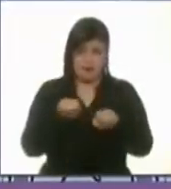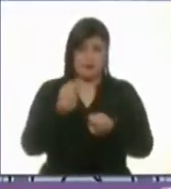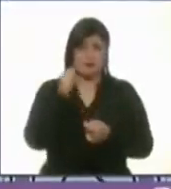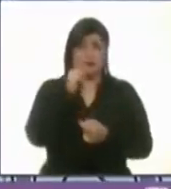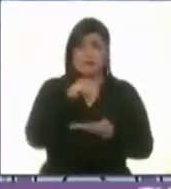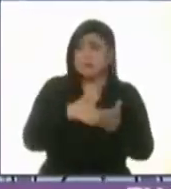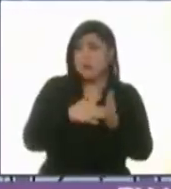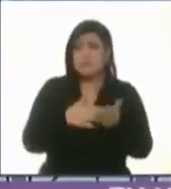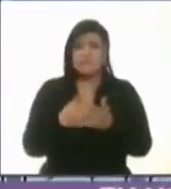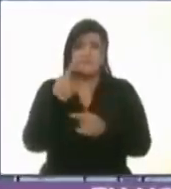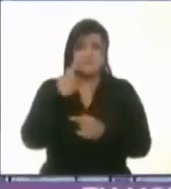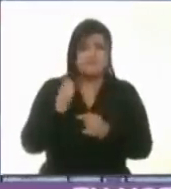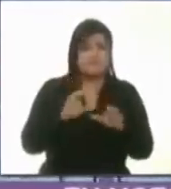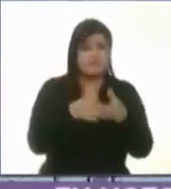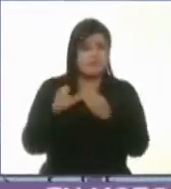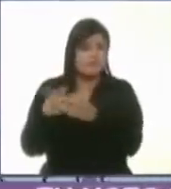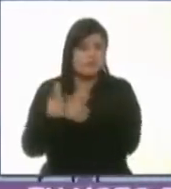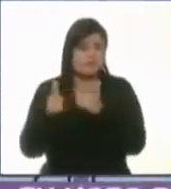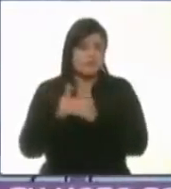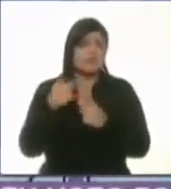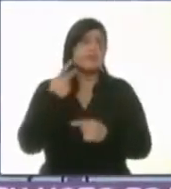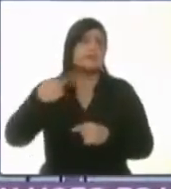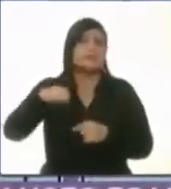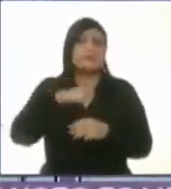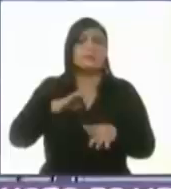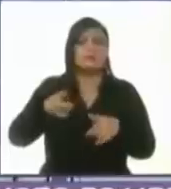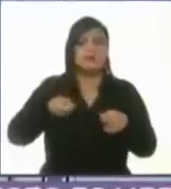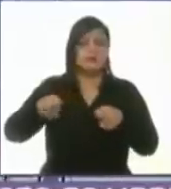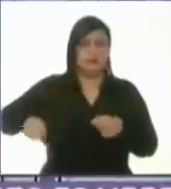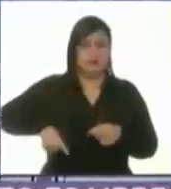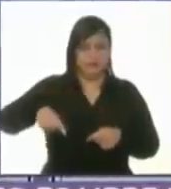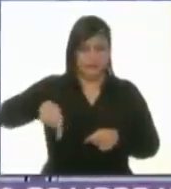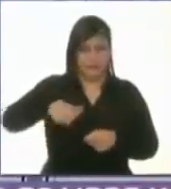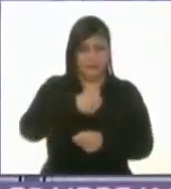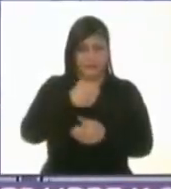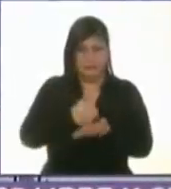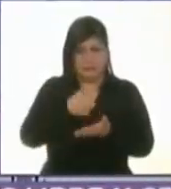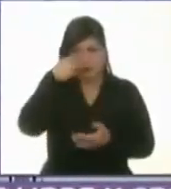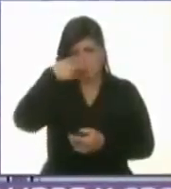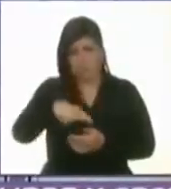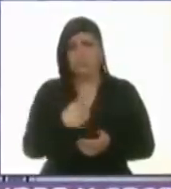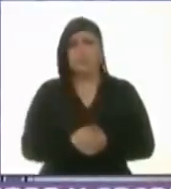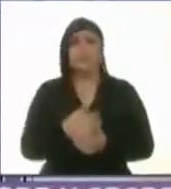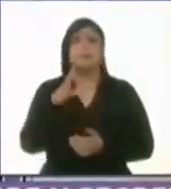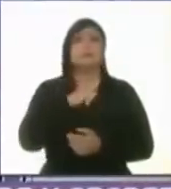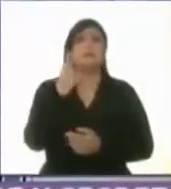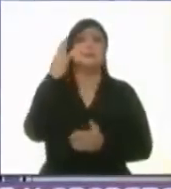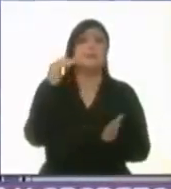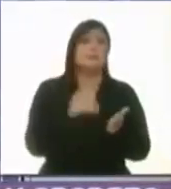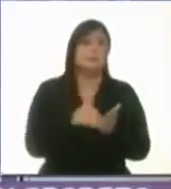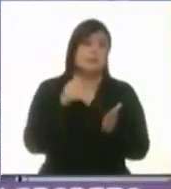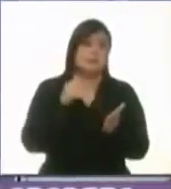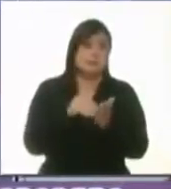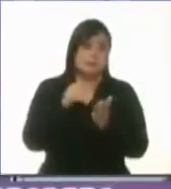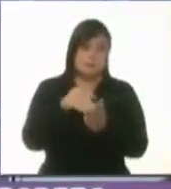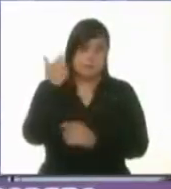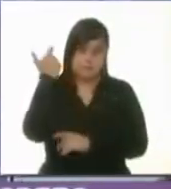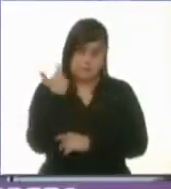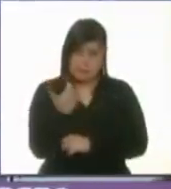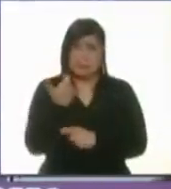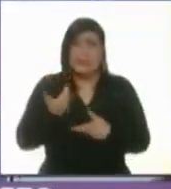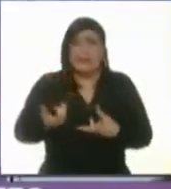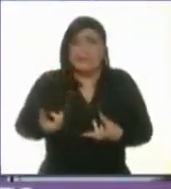oscurito por los partidos que hoy gobiernan la Ciudad de México. Tres mil millones de pesos se han